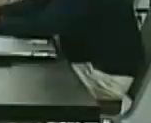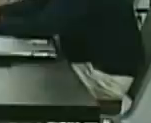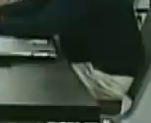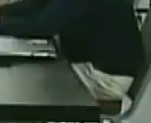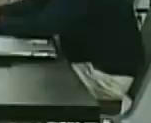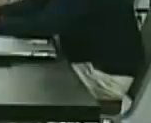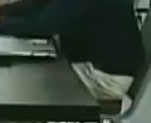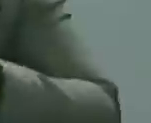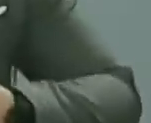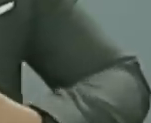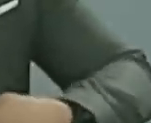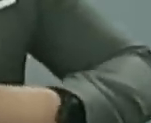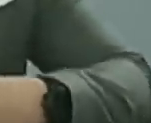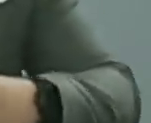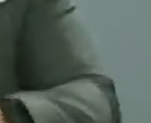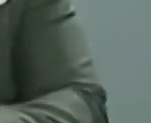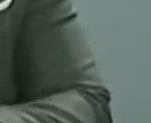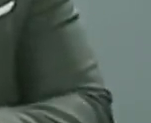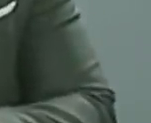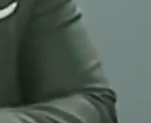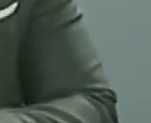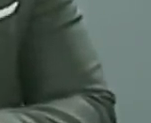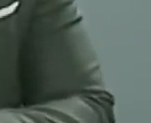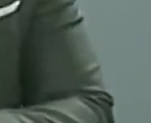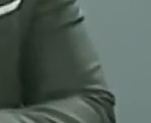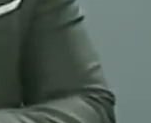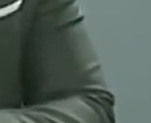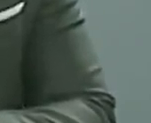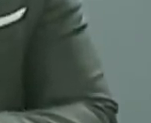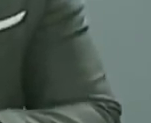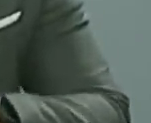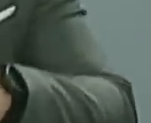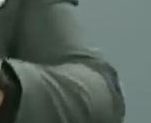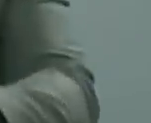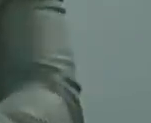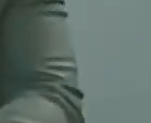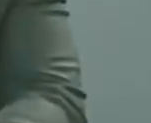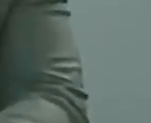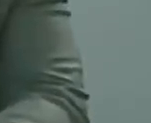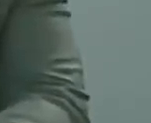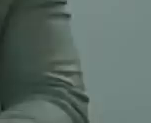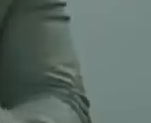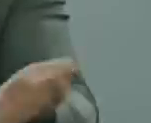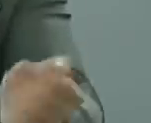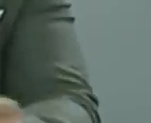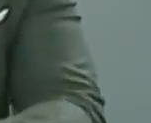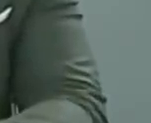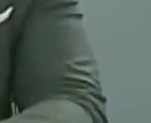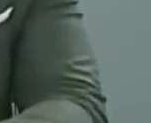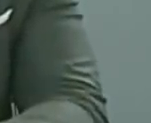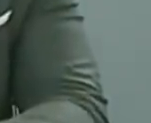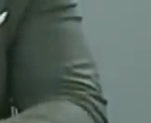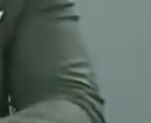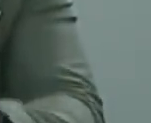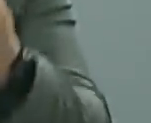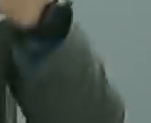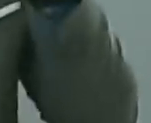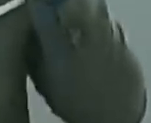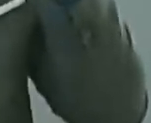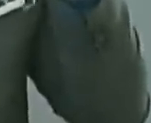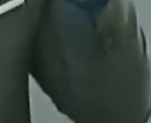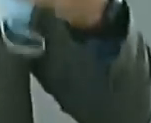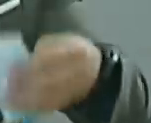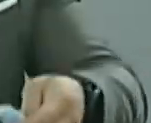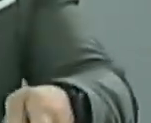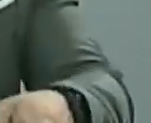Muy buenas tardes, buenas tardes vicepresidenta, buenas tardes ministros, viceministros y bueno, invitados especiales del día de